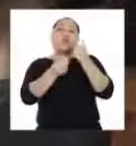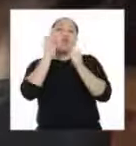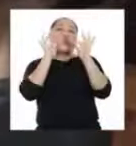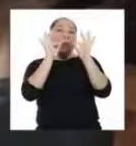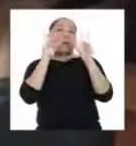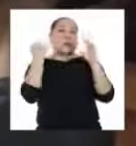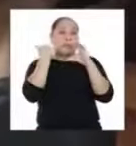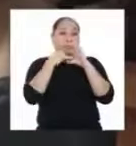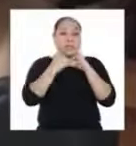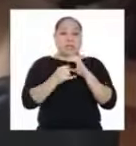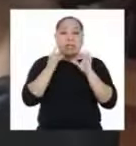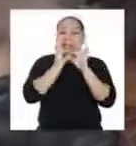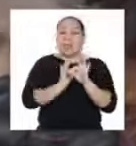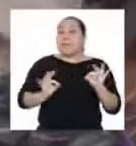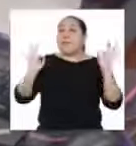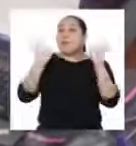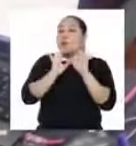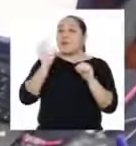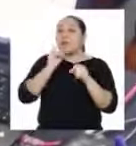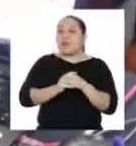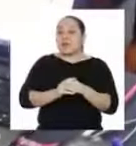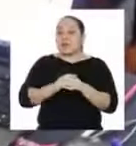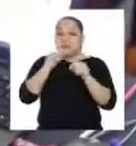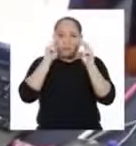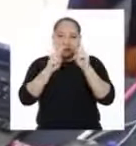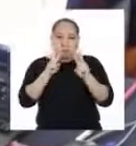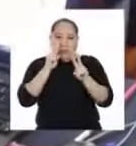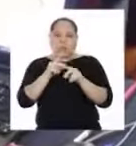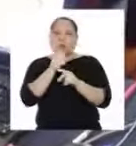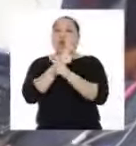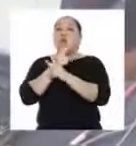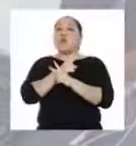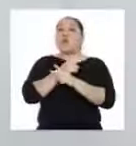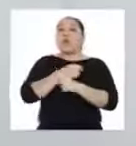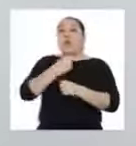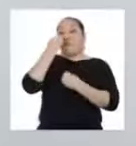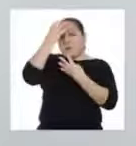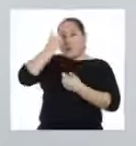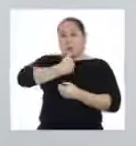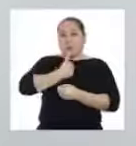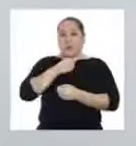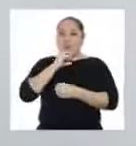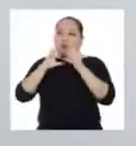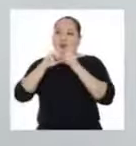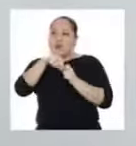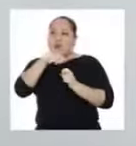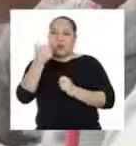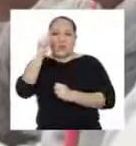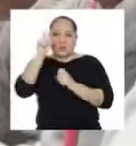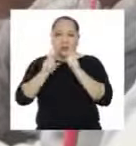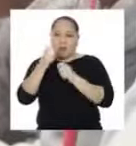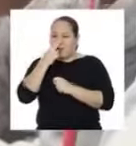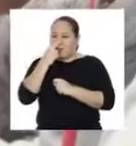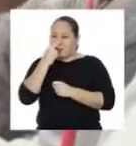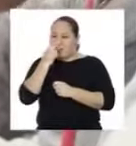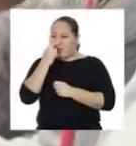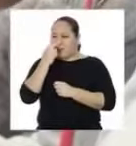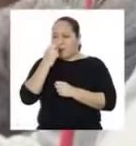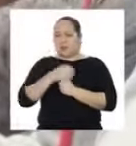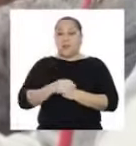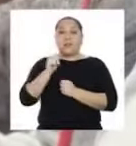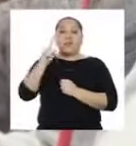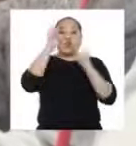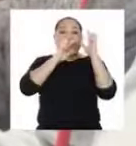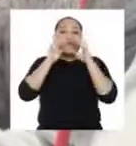los peligros que hay en Internet. La importancia de cuidar sus datos personales y no hablar con extraños. Que sepan que frente a